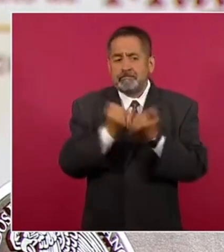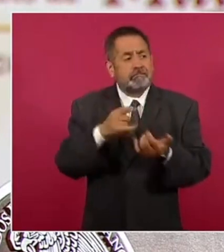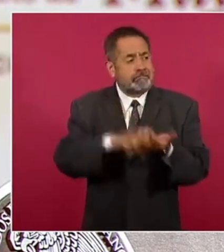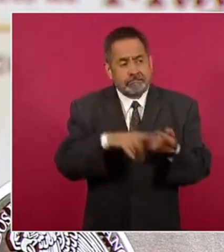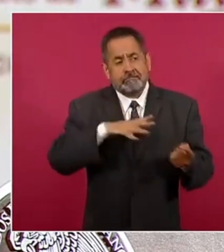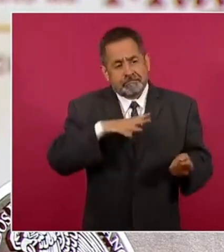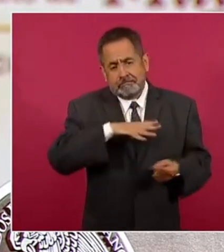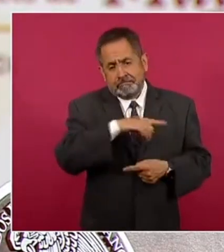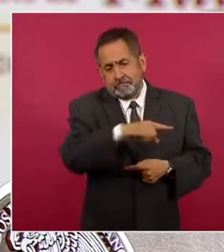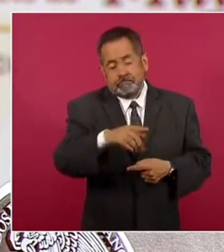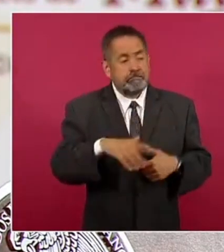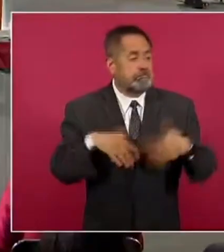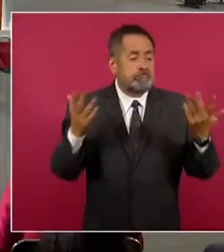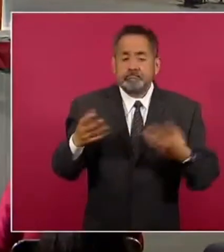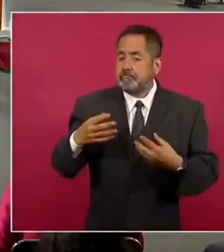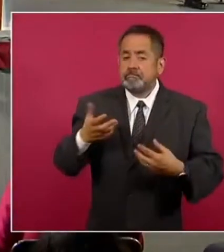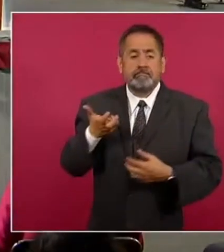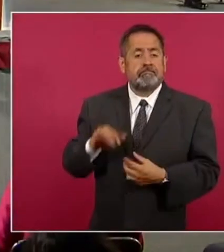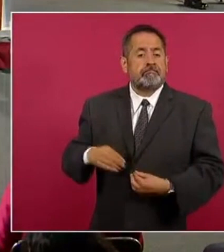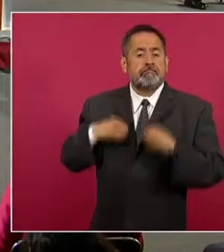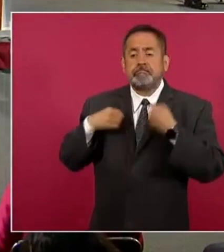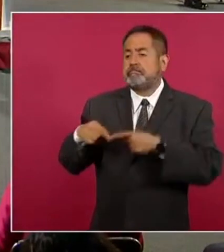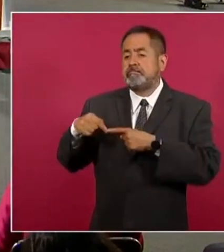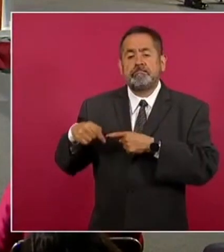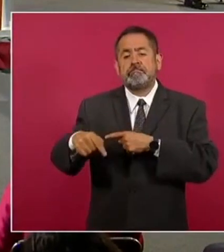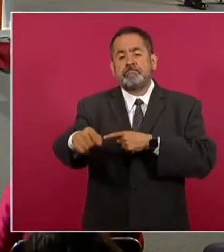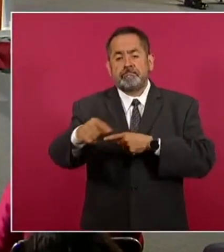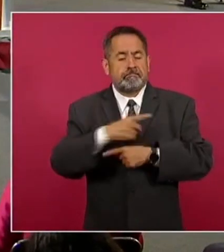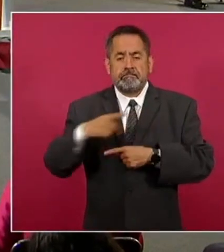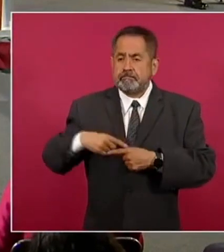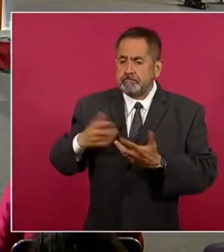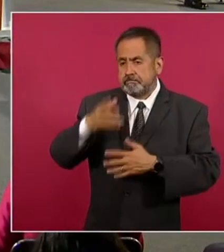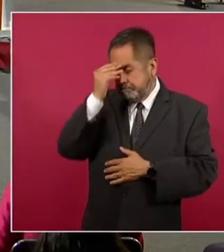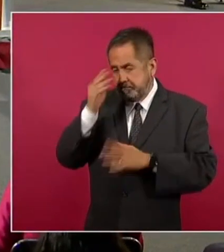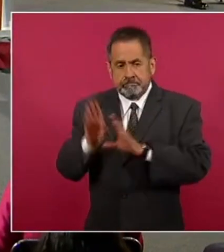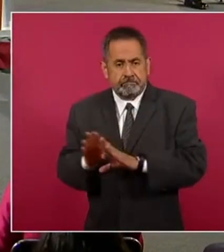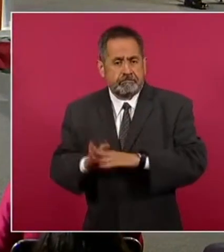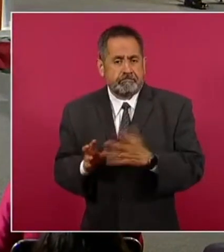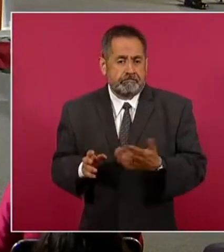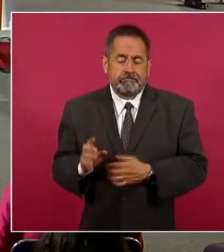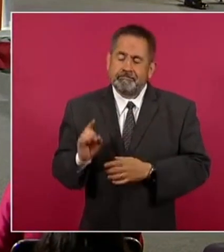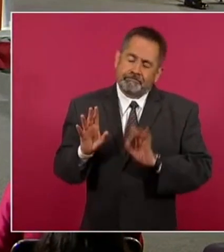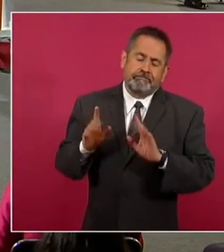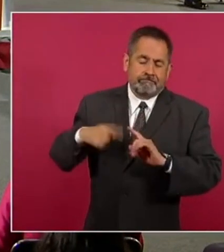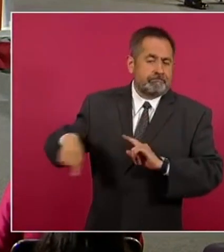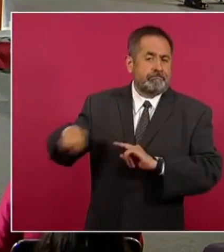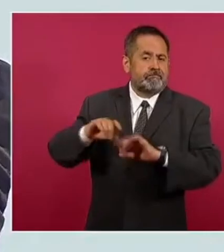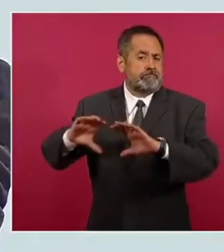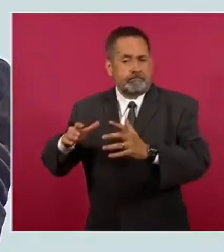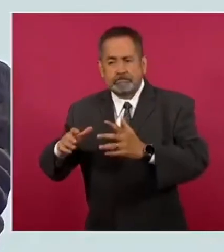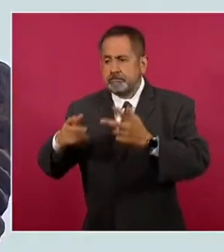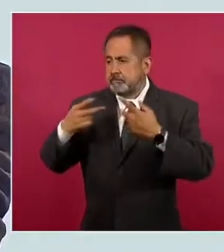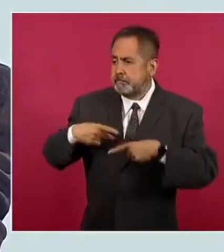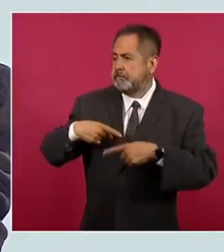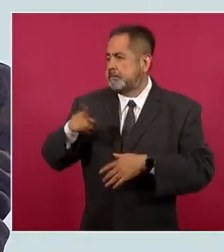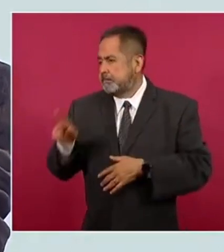especiales que afectan a múltiples aspectos del bienestar social, de las personas, de las comunidades, de